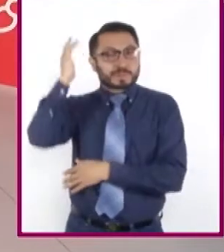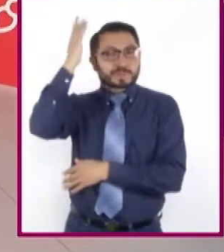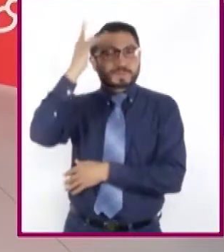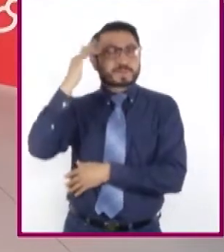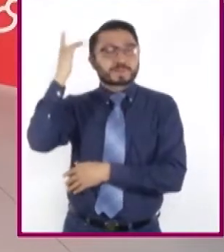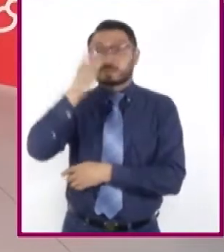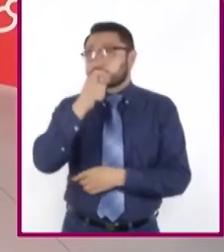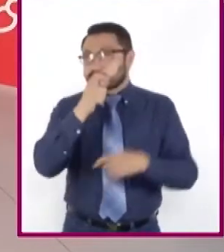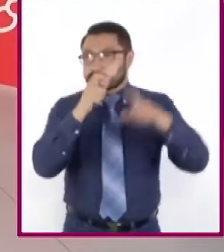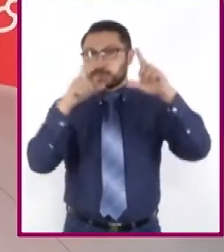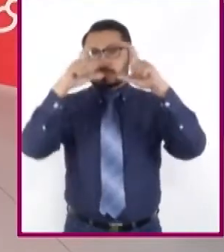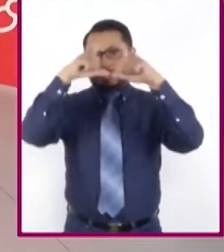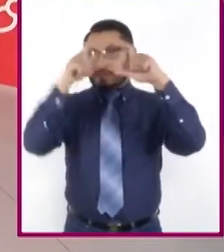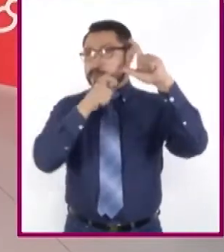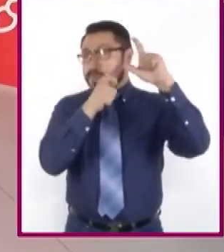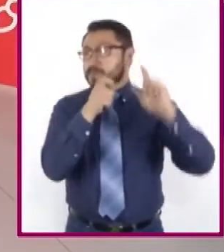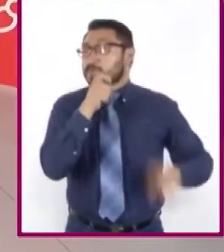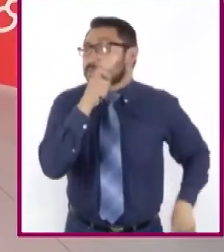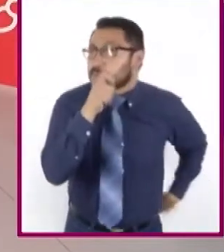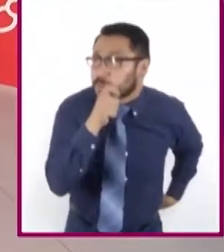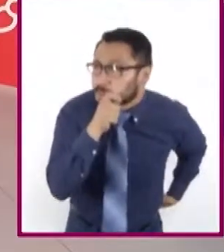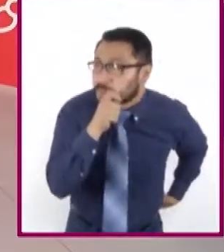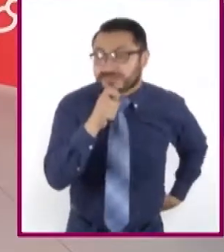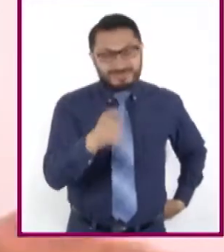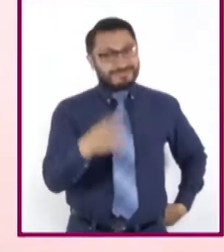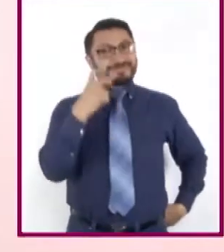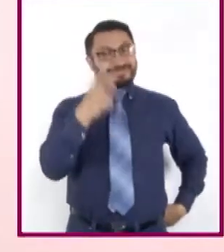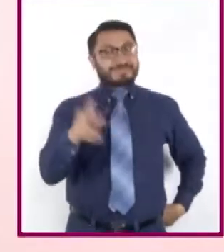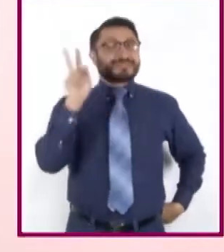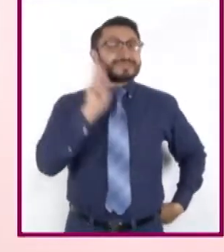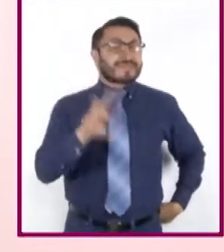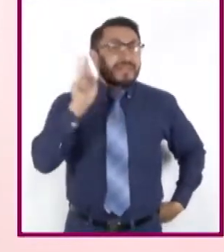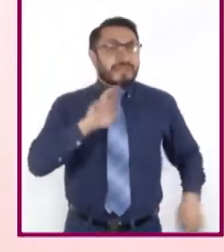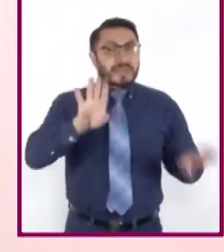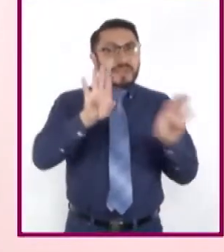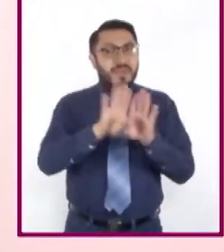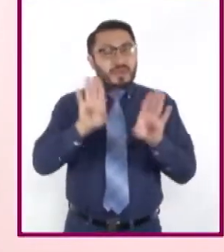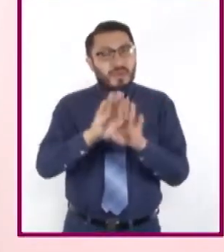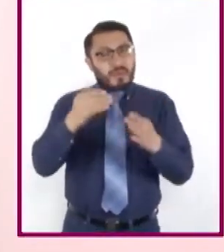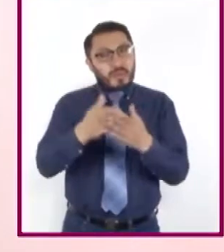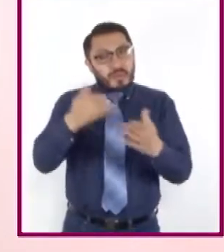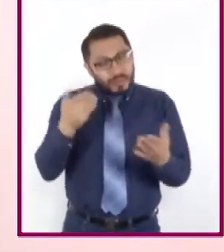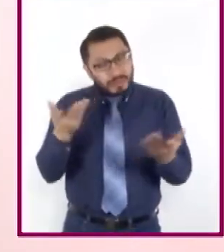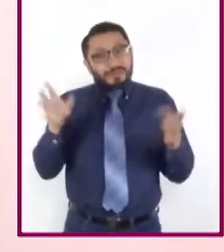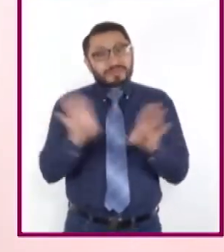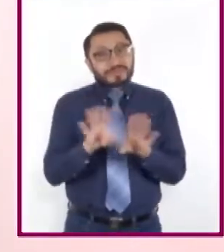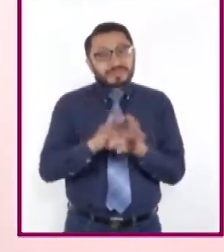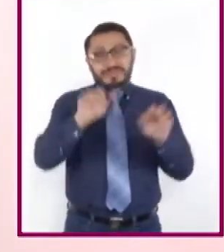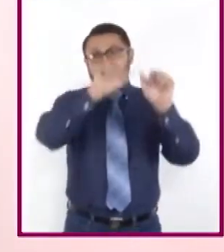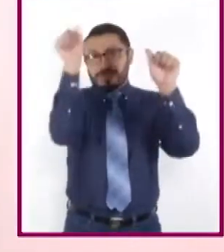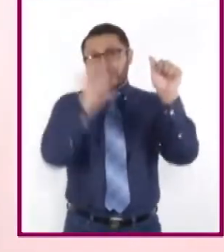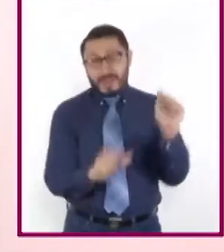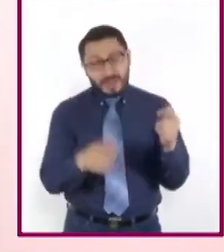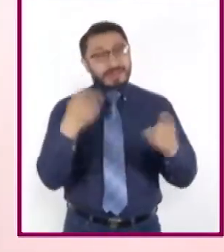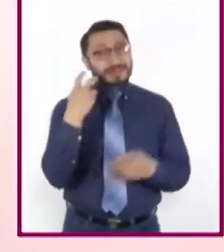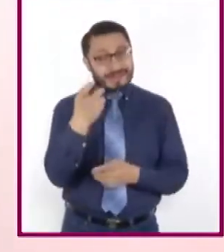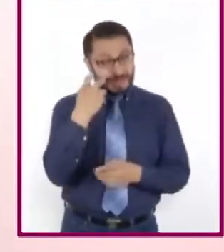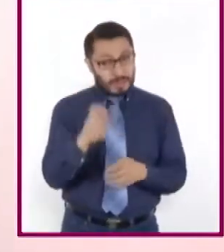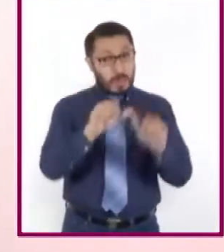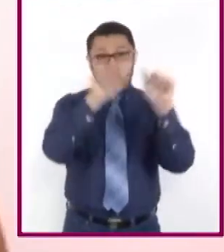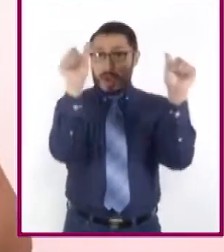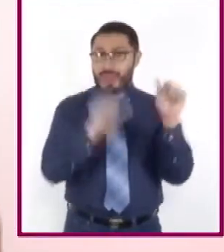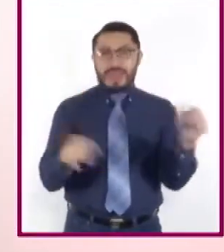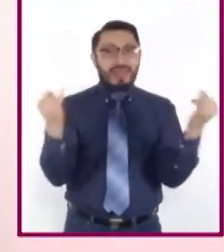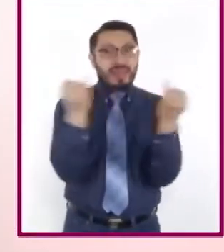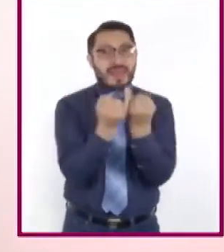otros quieren decirnos a través de sus obras artísticas. No olvidemos que el arte también es una forma de comunicarnos